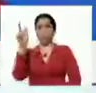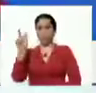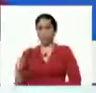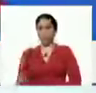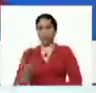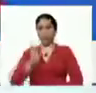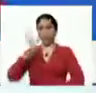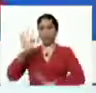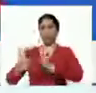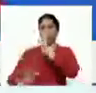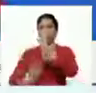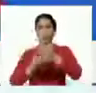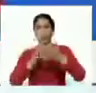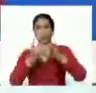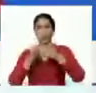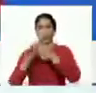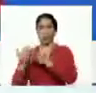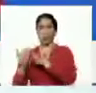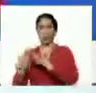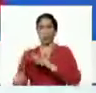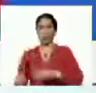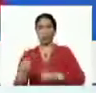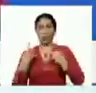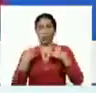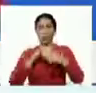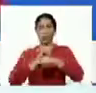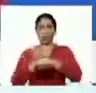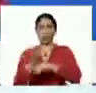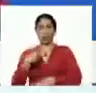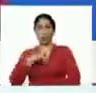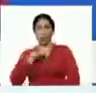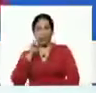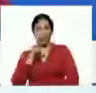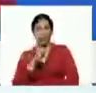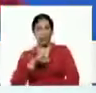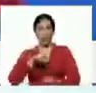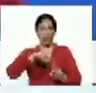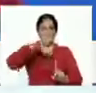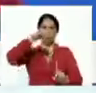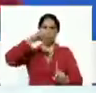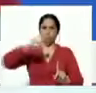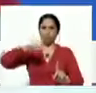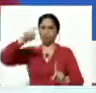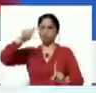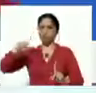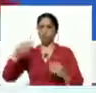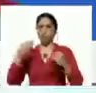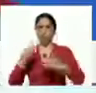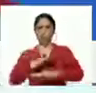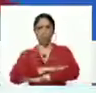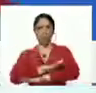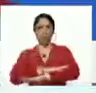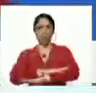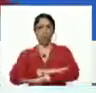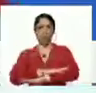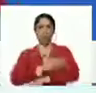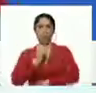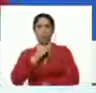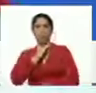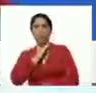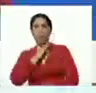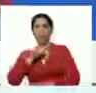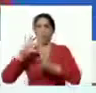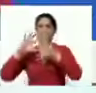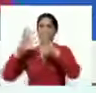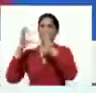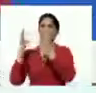comunitaria. si nosotros vemos las curvas de cómo se comporta la pandemia, el virus coronavirus